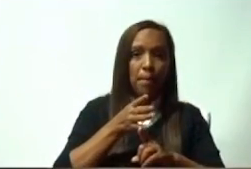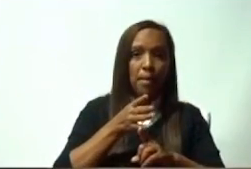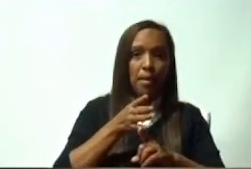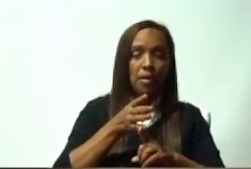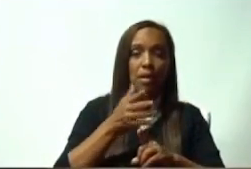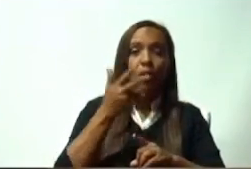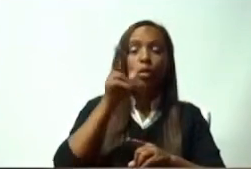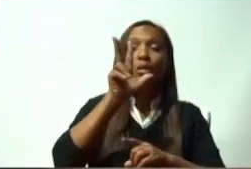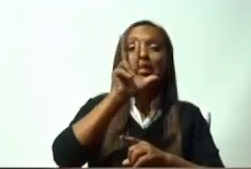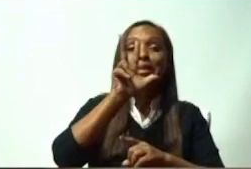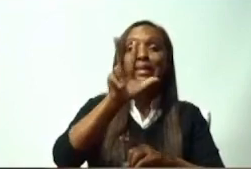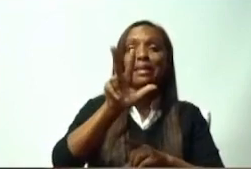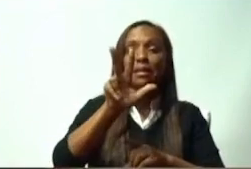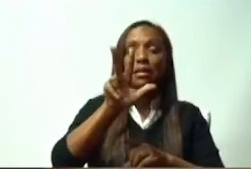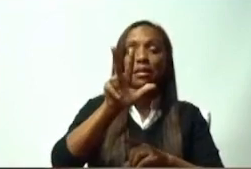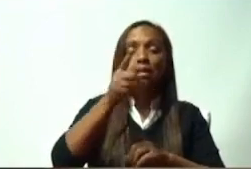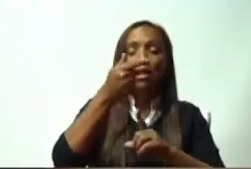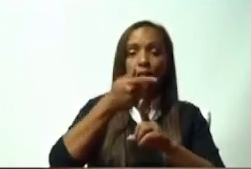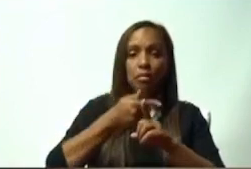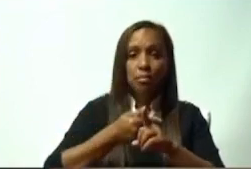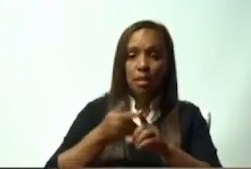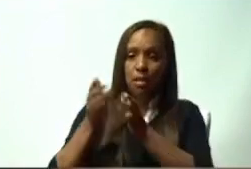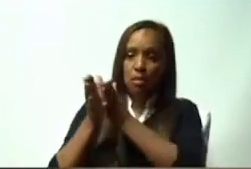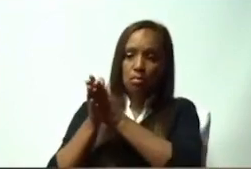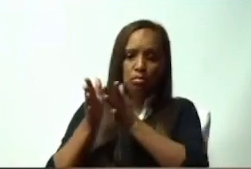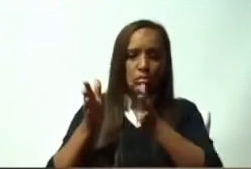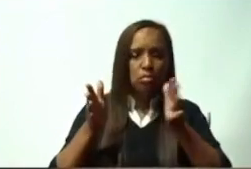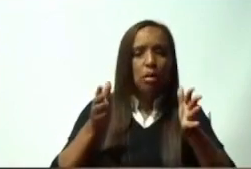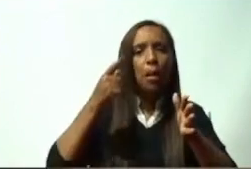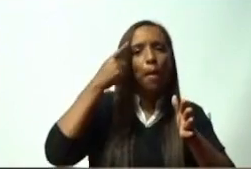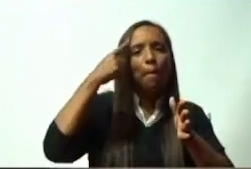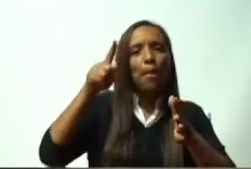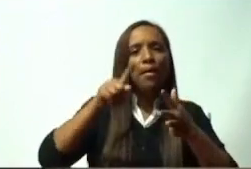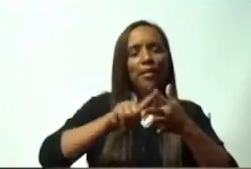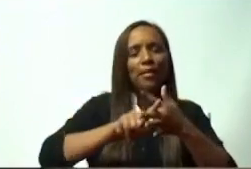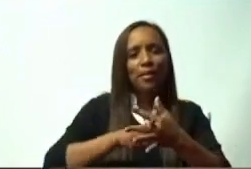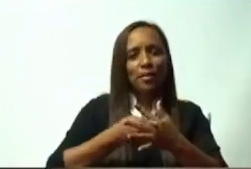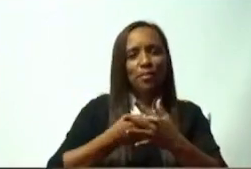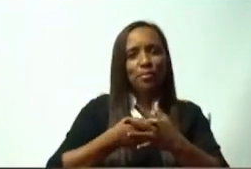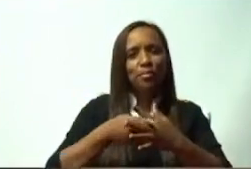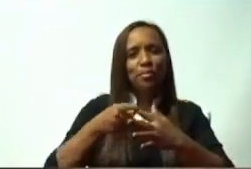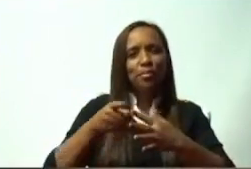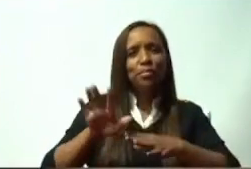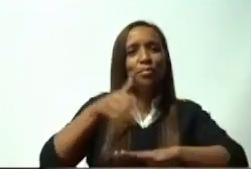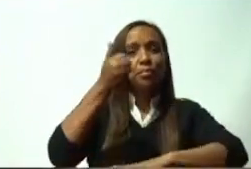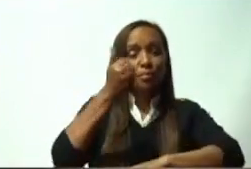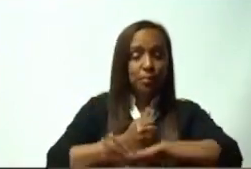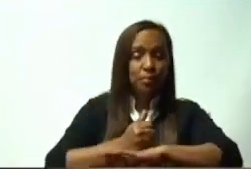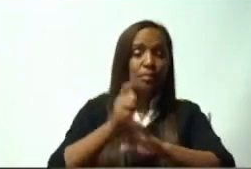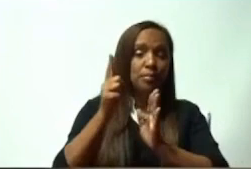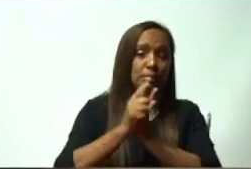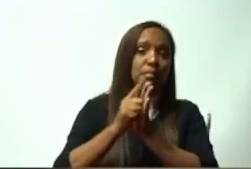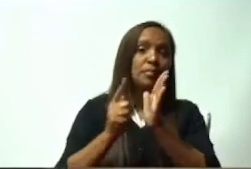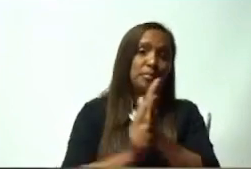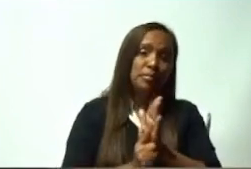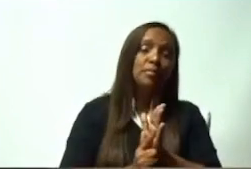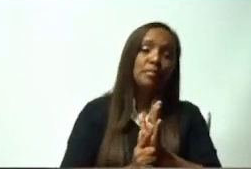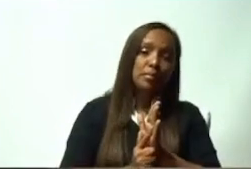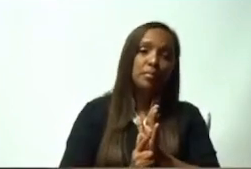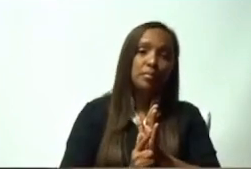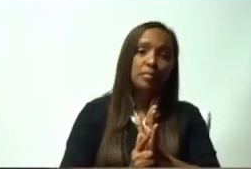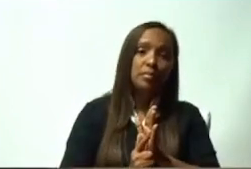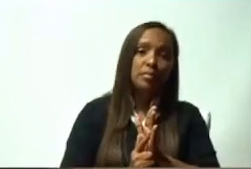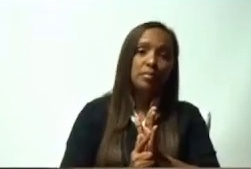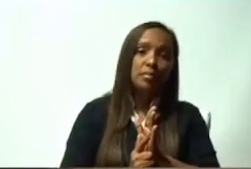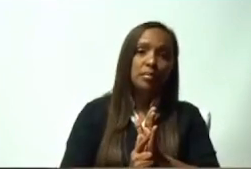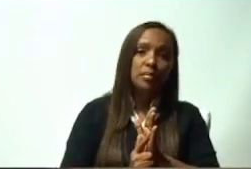aplicación de esta ley, para hacer un llamado al presidente de la República y recordarles desde esta tribuna, dentro de la Cámara de Diputados, que